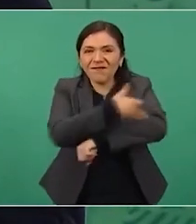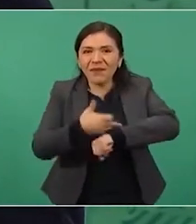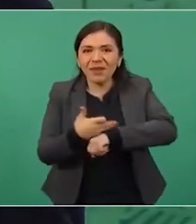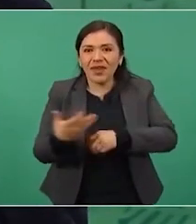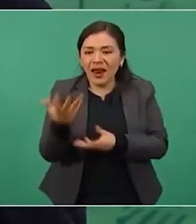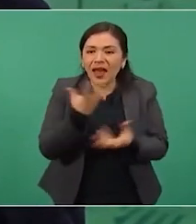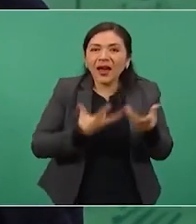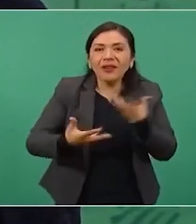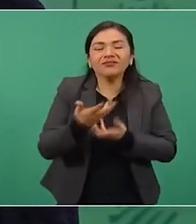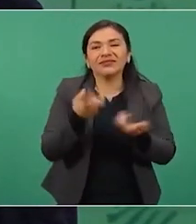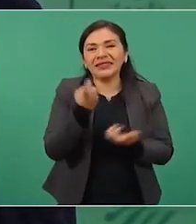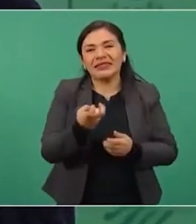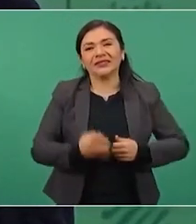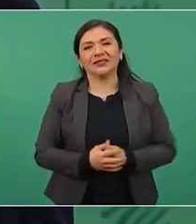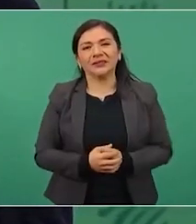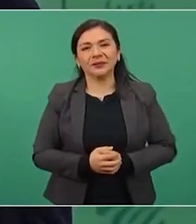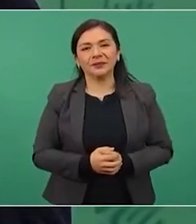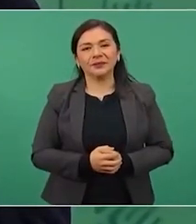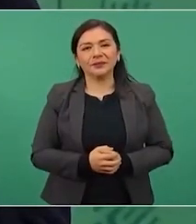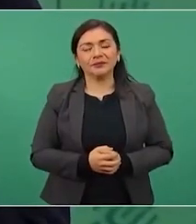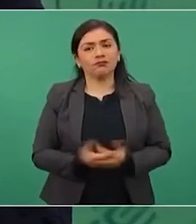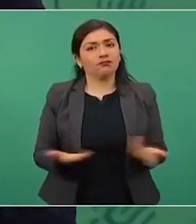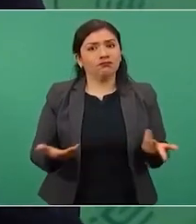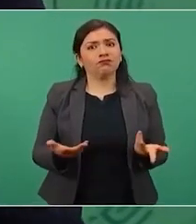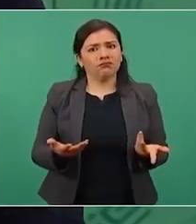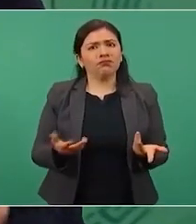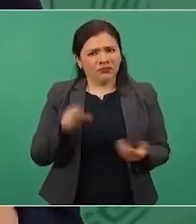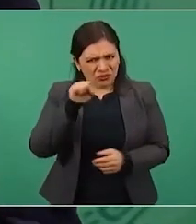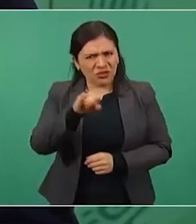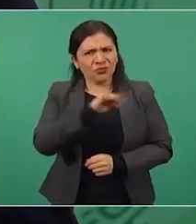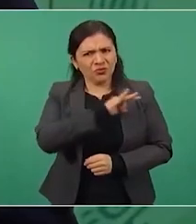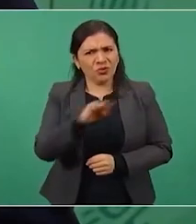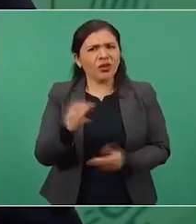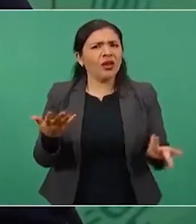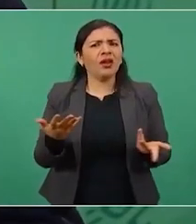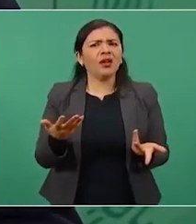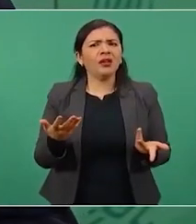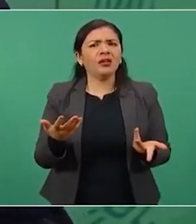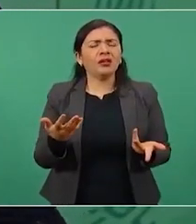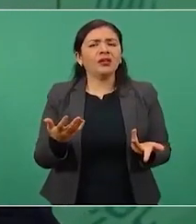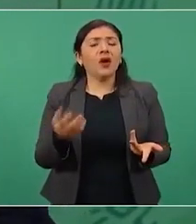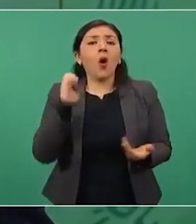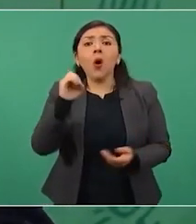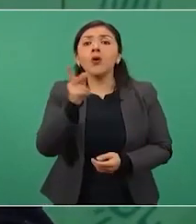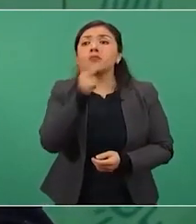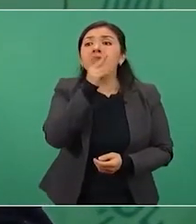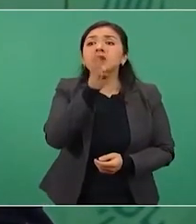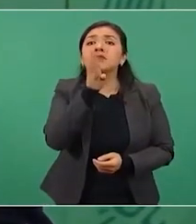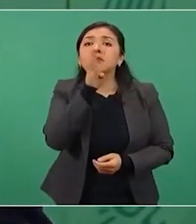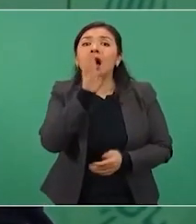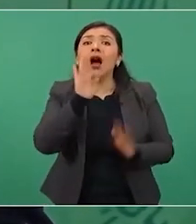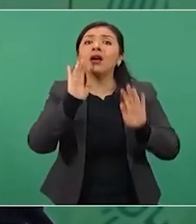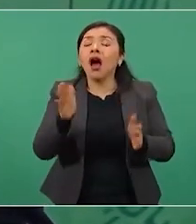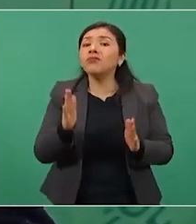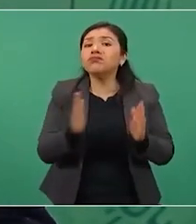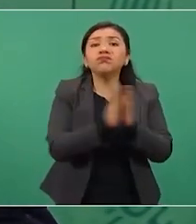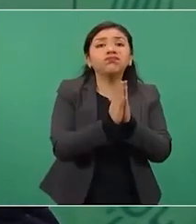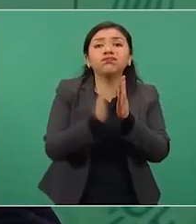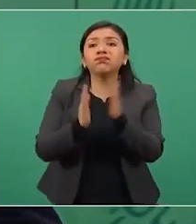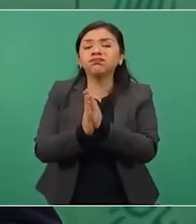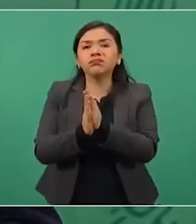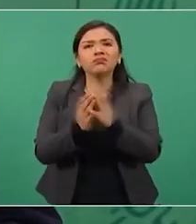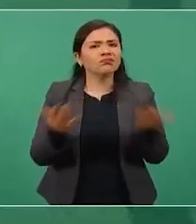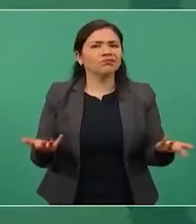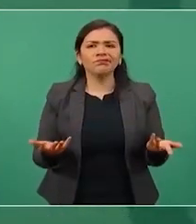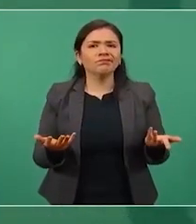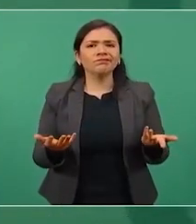Y tratar de hacerlo, aunque ya no estén nuestros padres. Porque